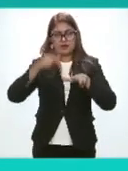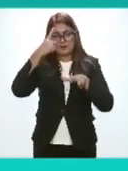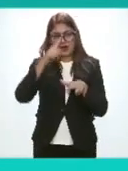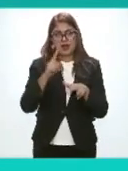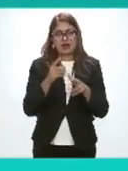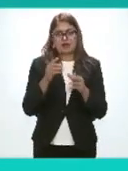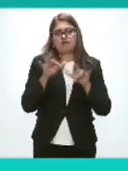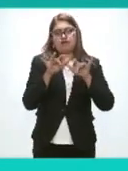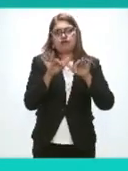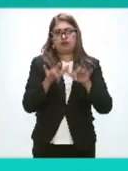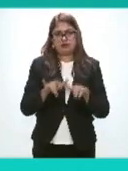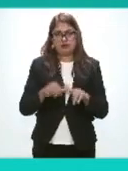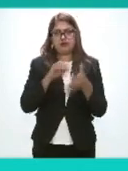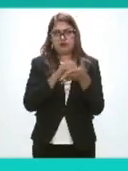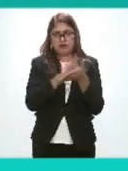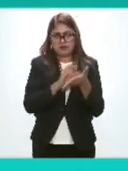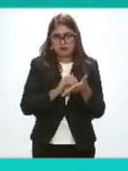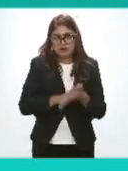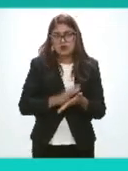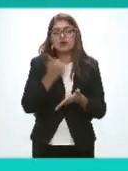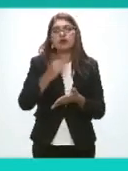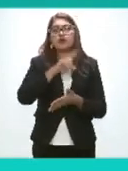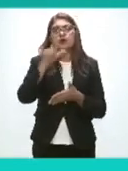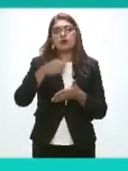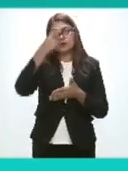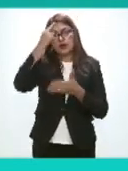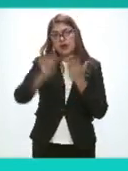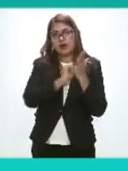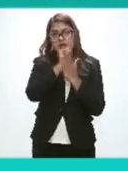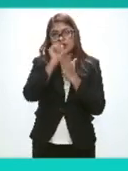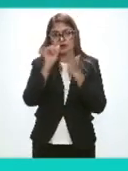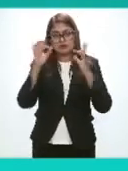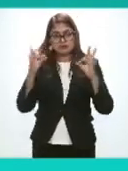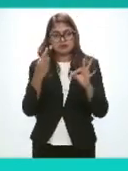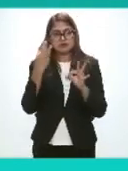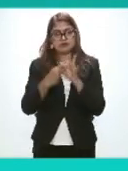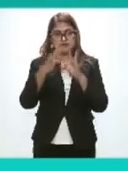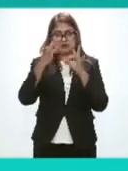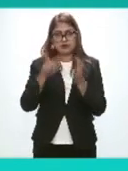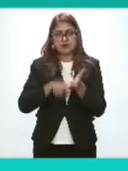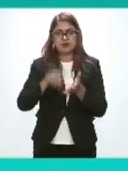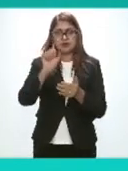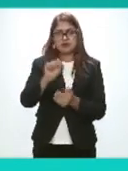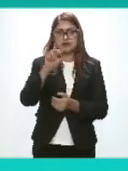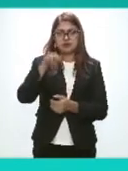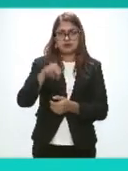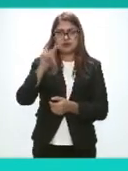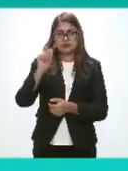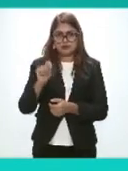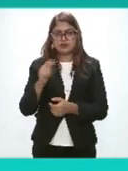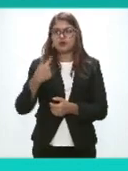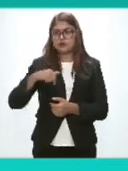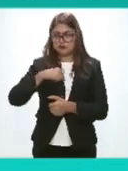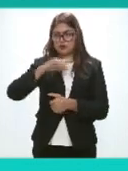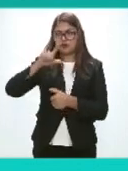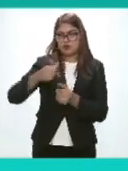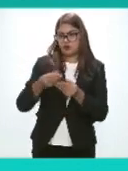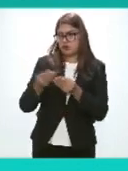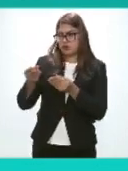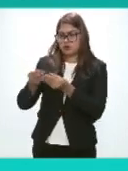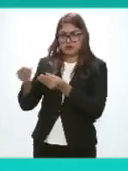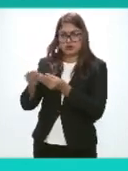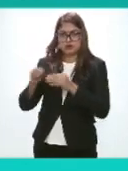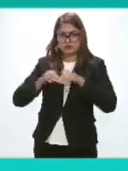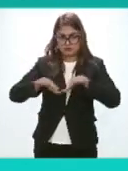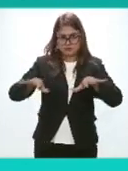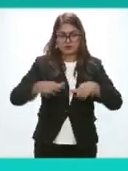posteriormente Para la realización Del proyecto De acta De esta secretaría Ejecutiva Del sistema nacional Que le sabemos llegar En su momento